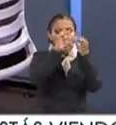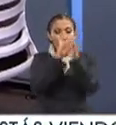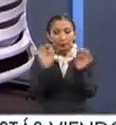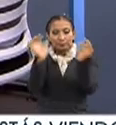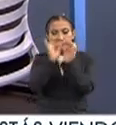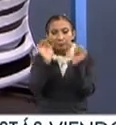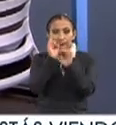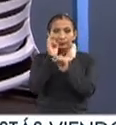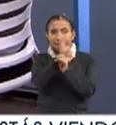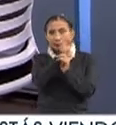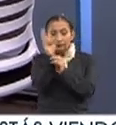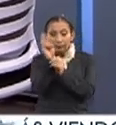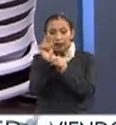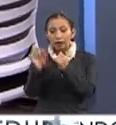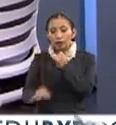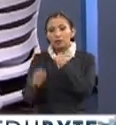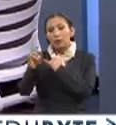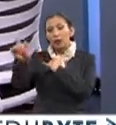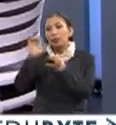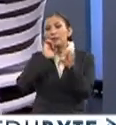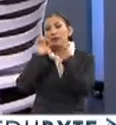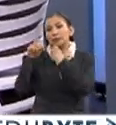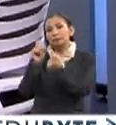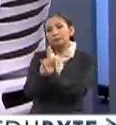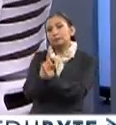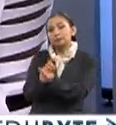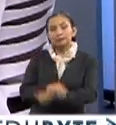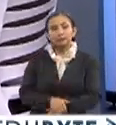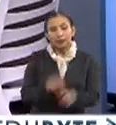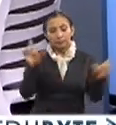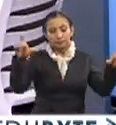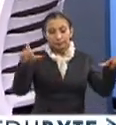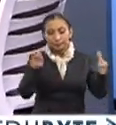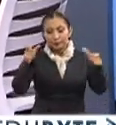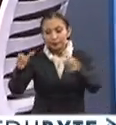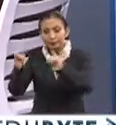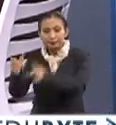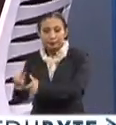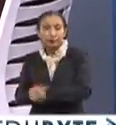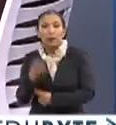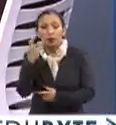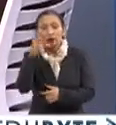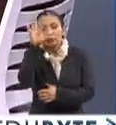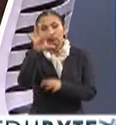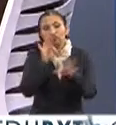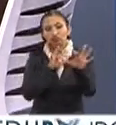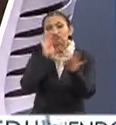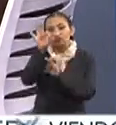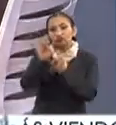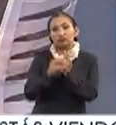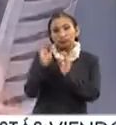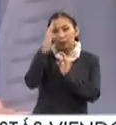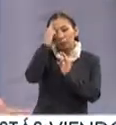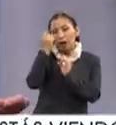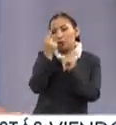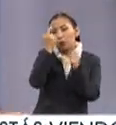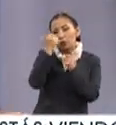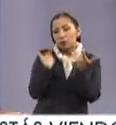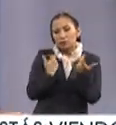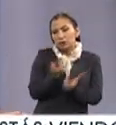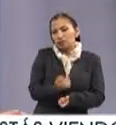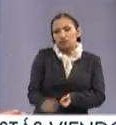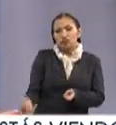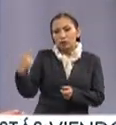narrativa visual. Y en la última es una entrevista. No, bueno, pues ya los que llegan... Por eso han salido... Recuérdanos algunos de los